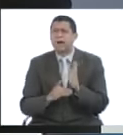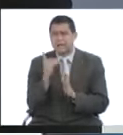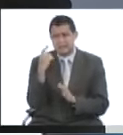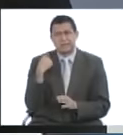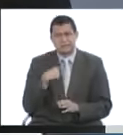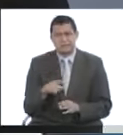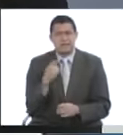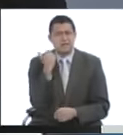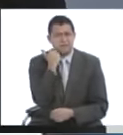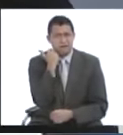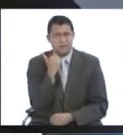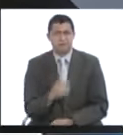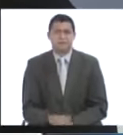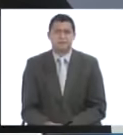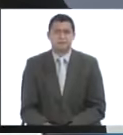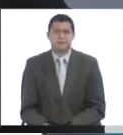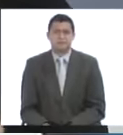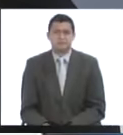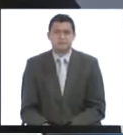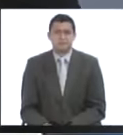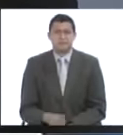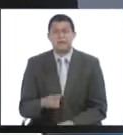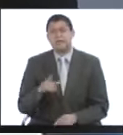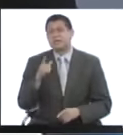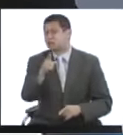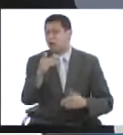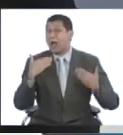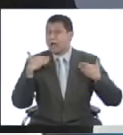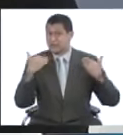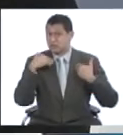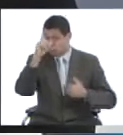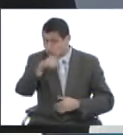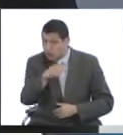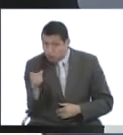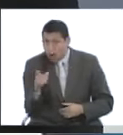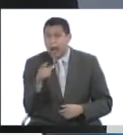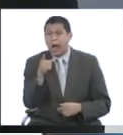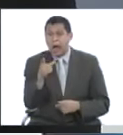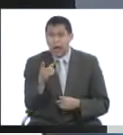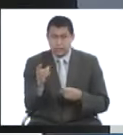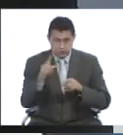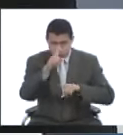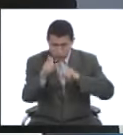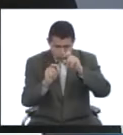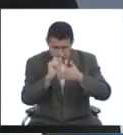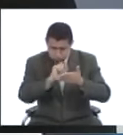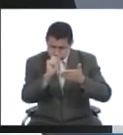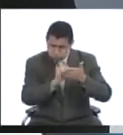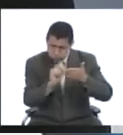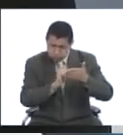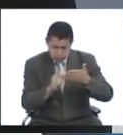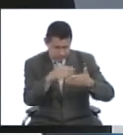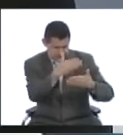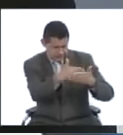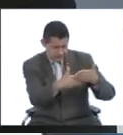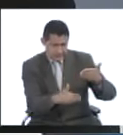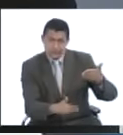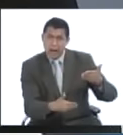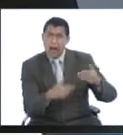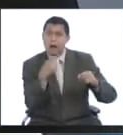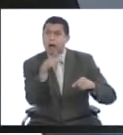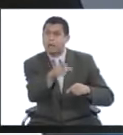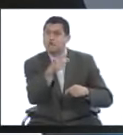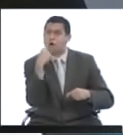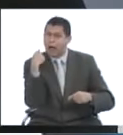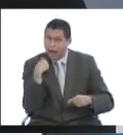enfermedad aterosclerótica. Entonces, y si haces o no ejercicio, todo eso tú lo vas metiendo en el cuestionario y te da un riesgo